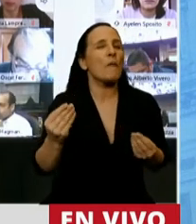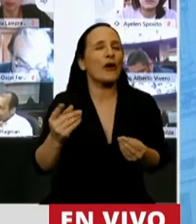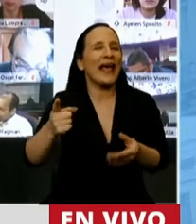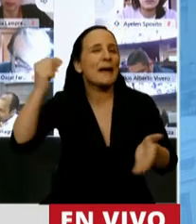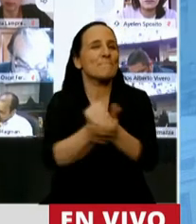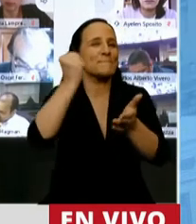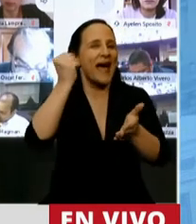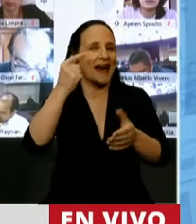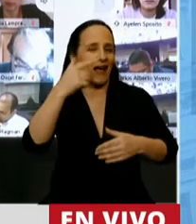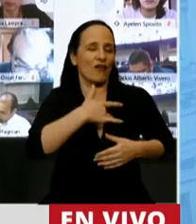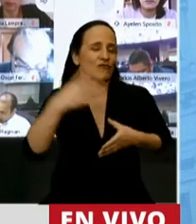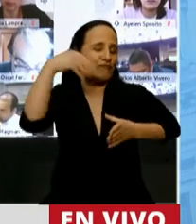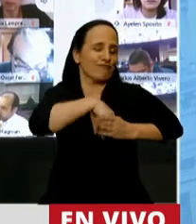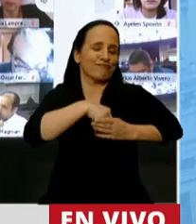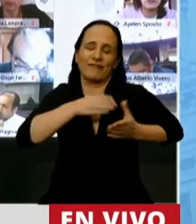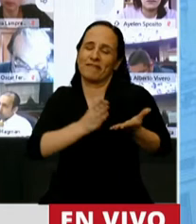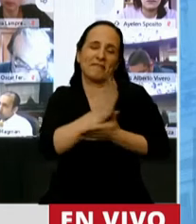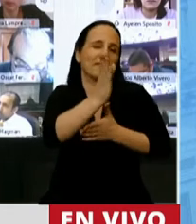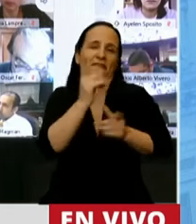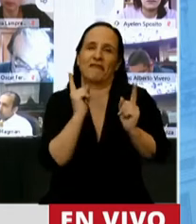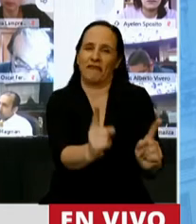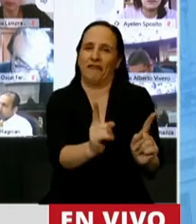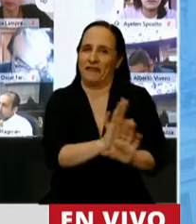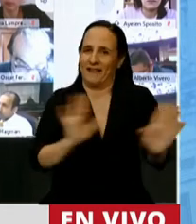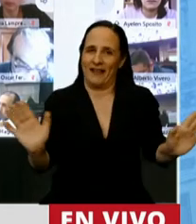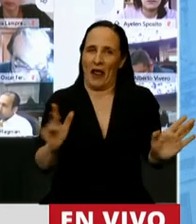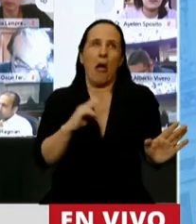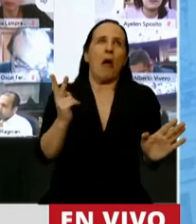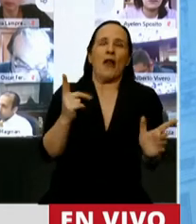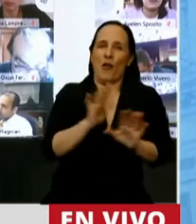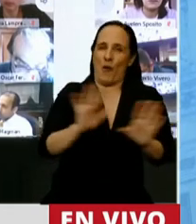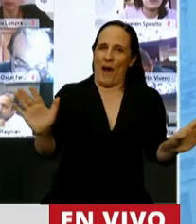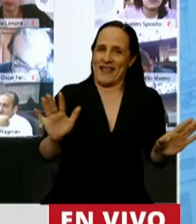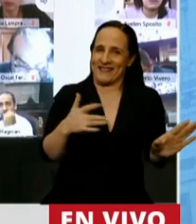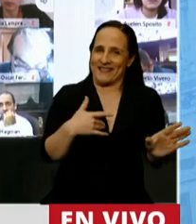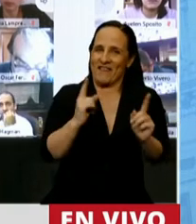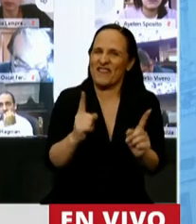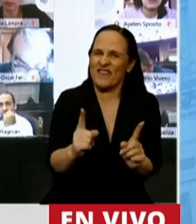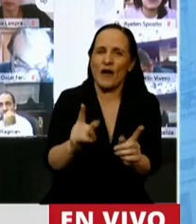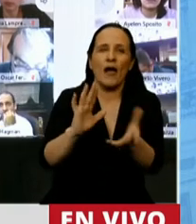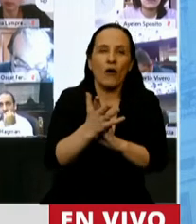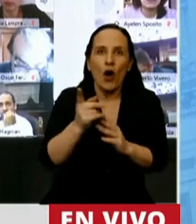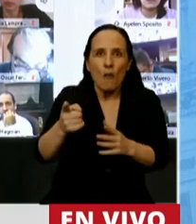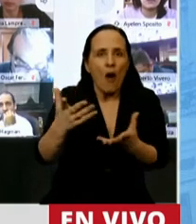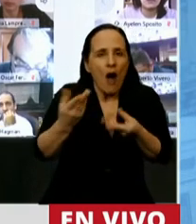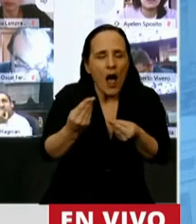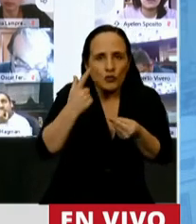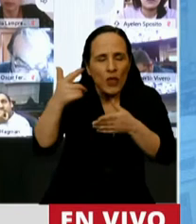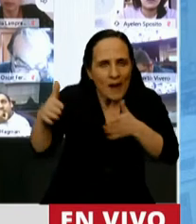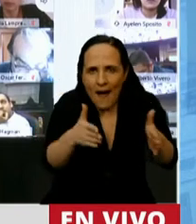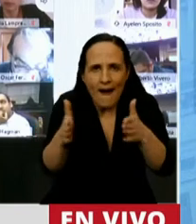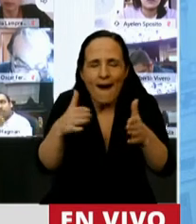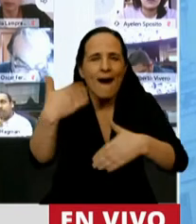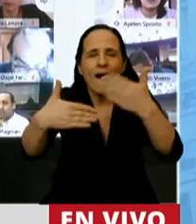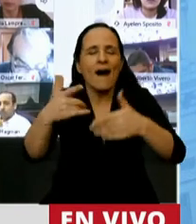eternamente en el corazón de su pueblo y su presencia se vuelve un faro inextinguible para no abandonar jamás nuestras convicciones de construir